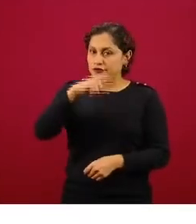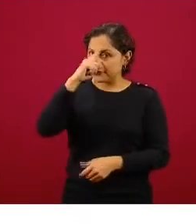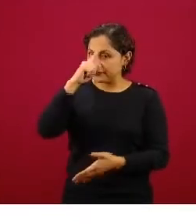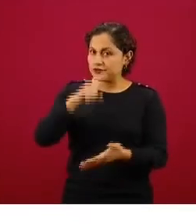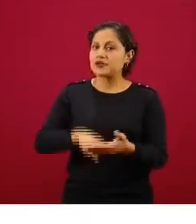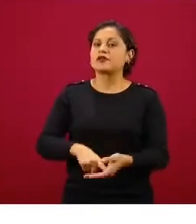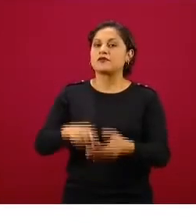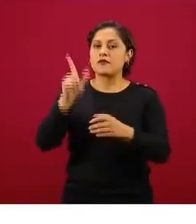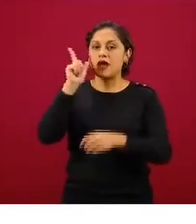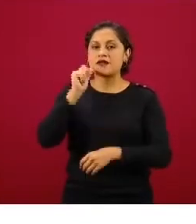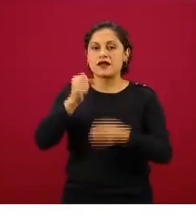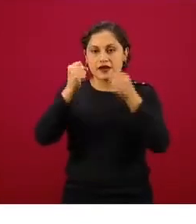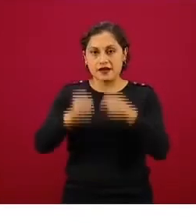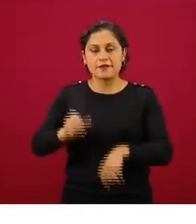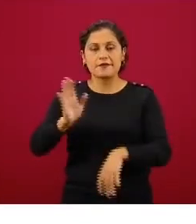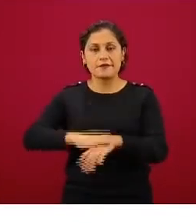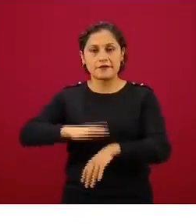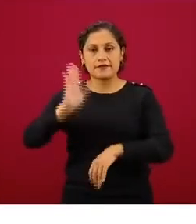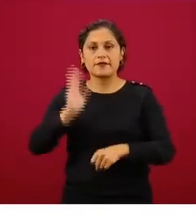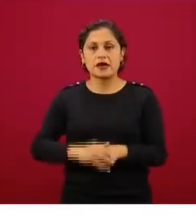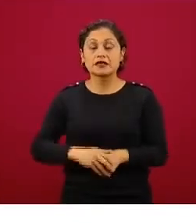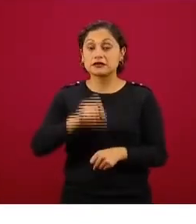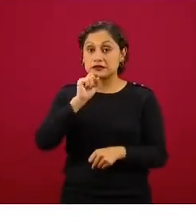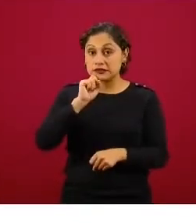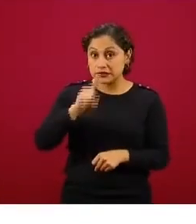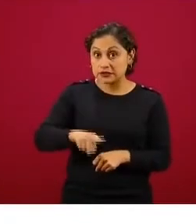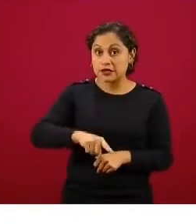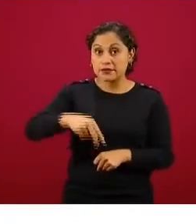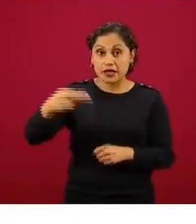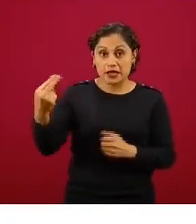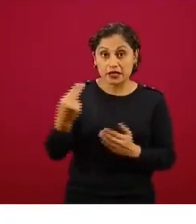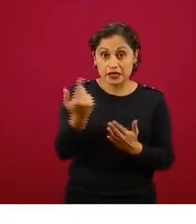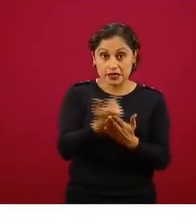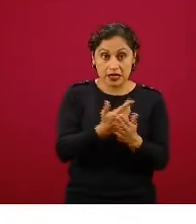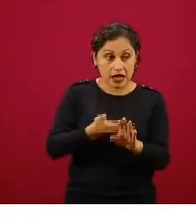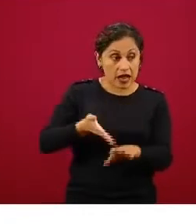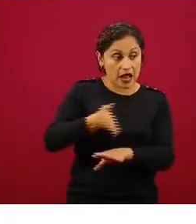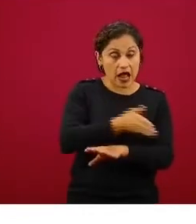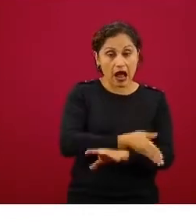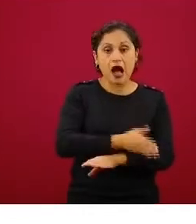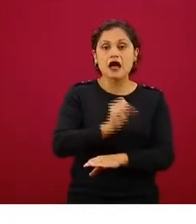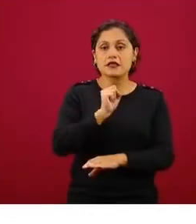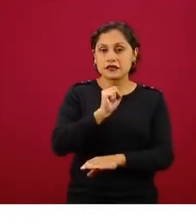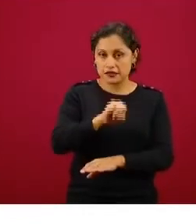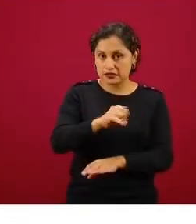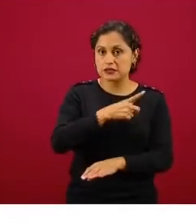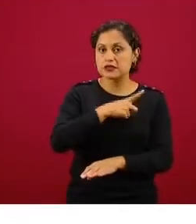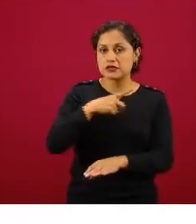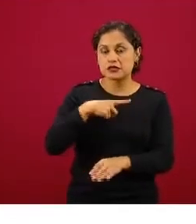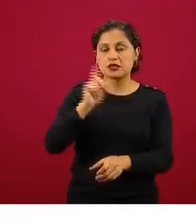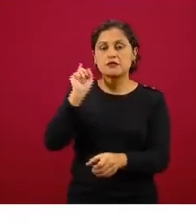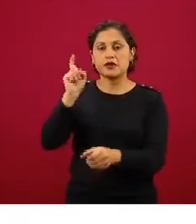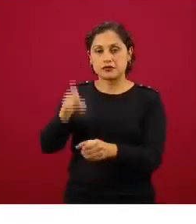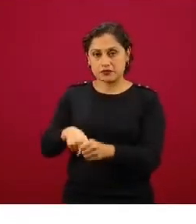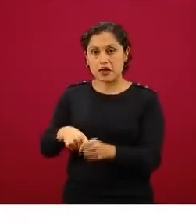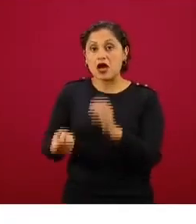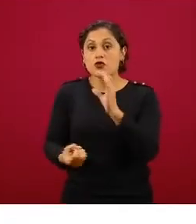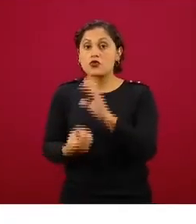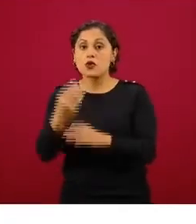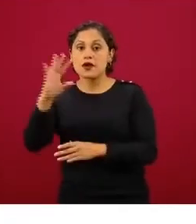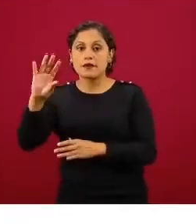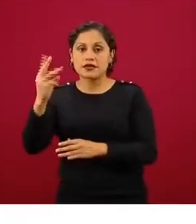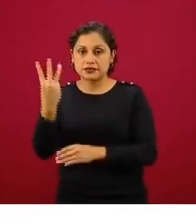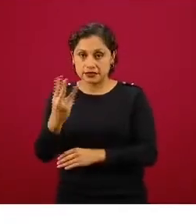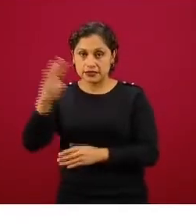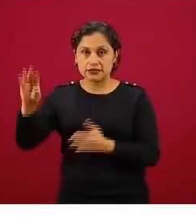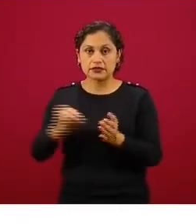esenciales originales también se tienen que registrar, las esenciales originales también se tienen que autoevaluar. En esos